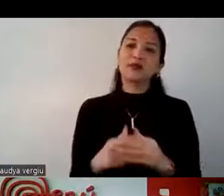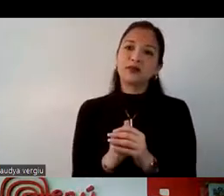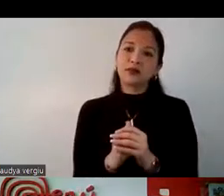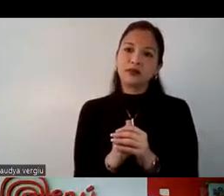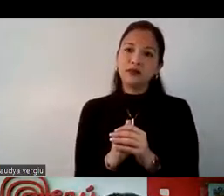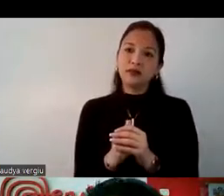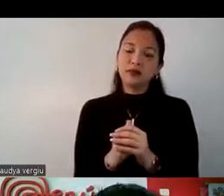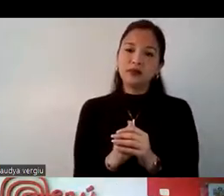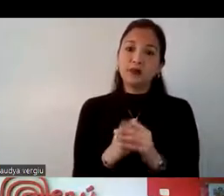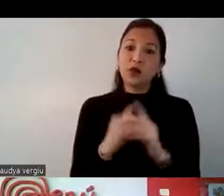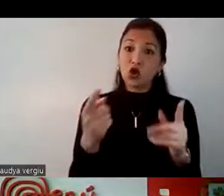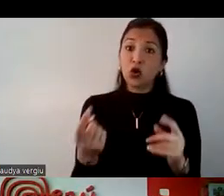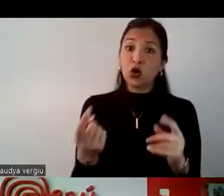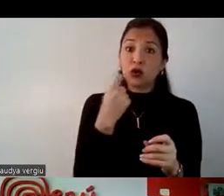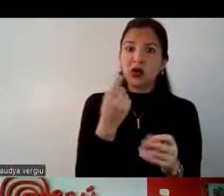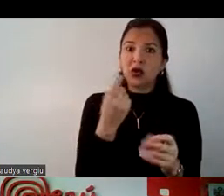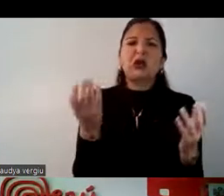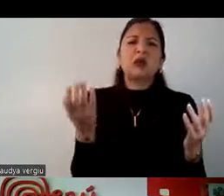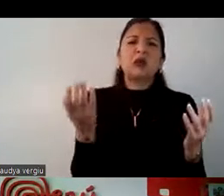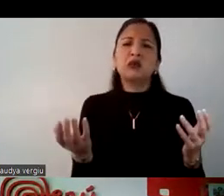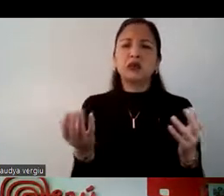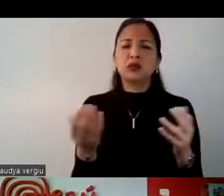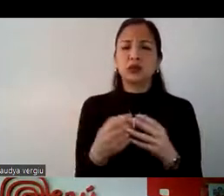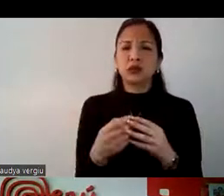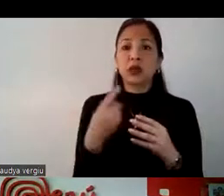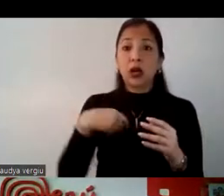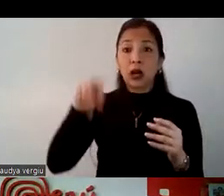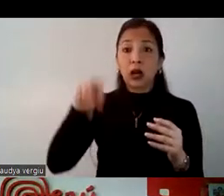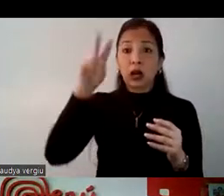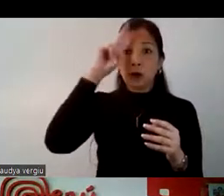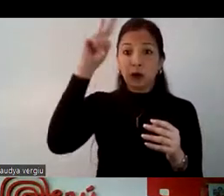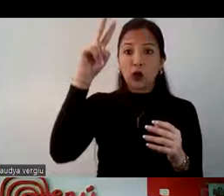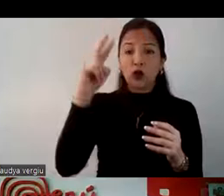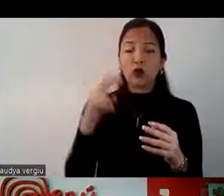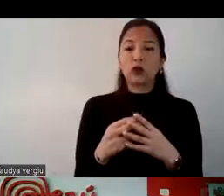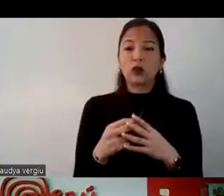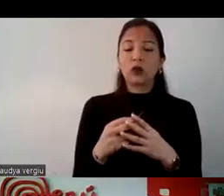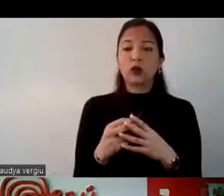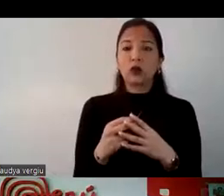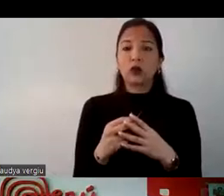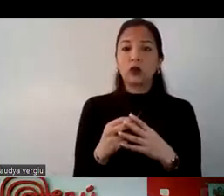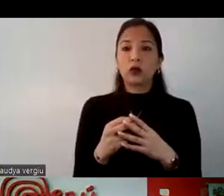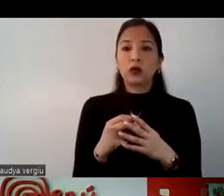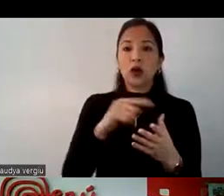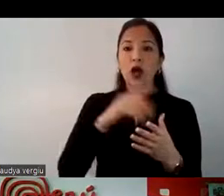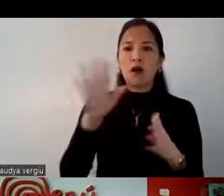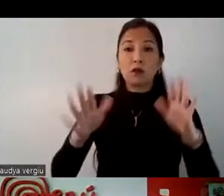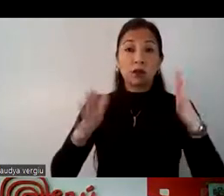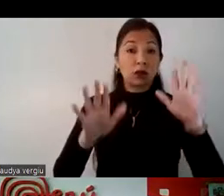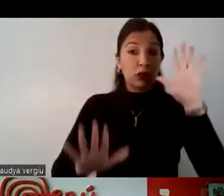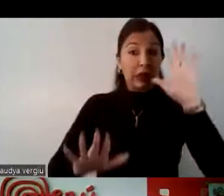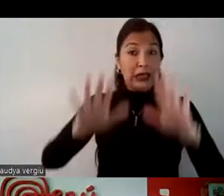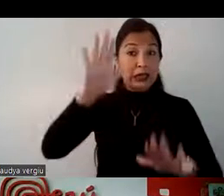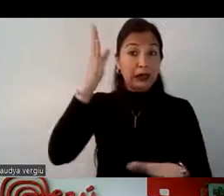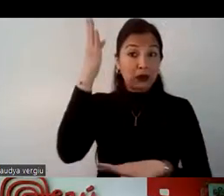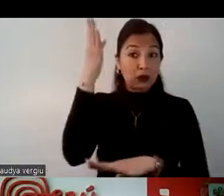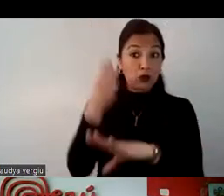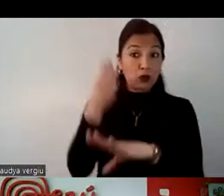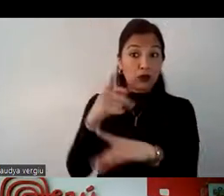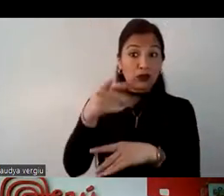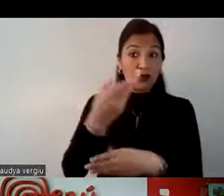Nos indican que ellos, para ellos, para las mayoristas, el Perú representa, en este caso, hasta el 15% de sus ventas,